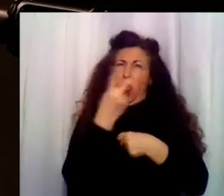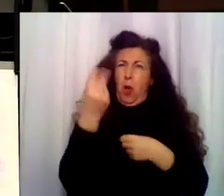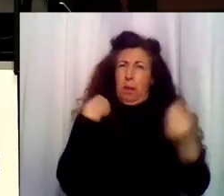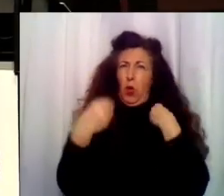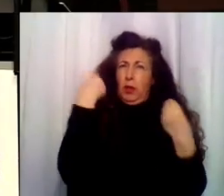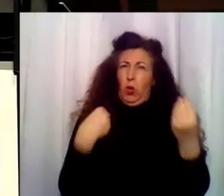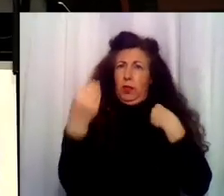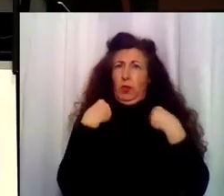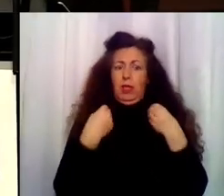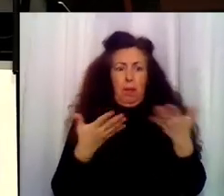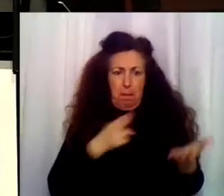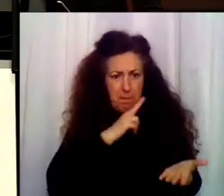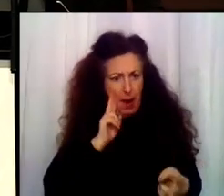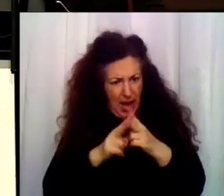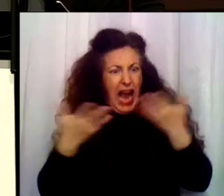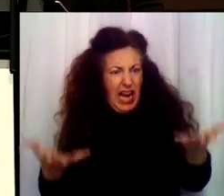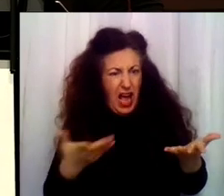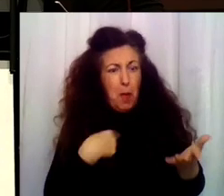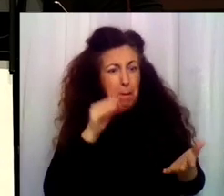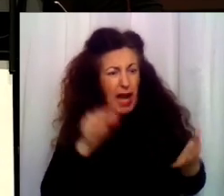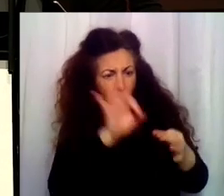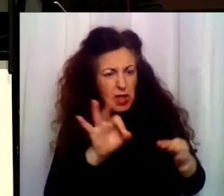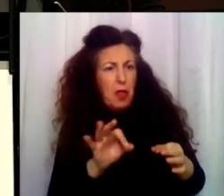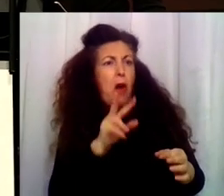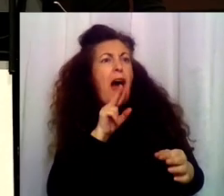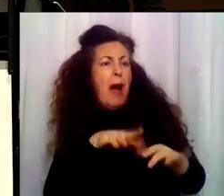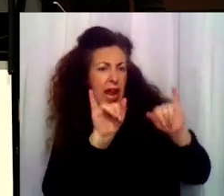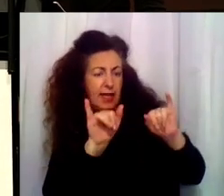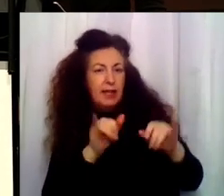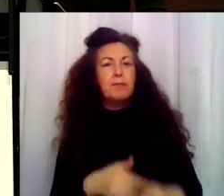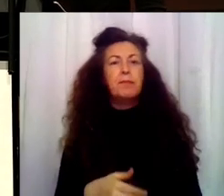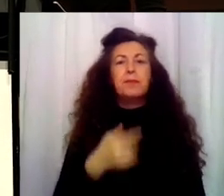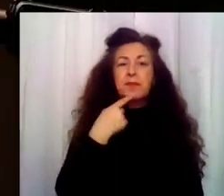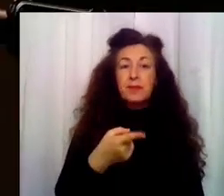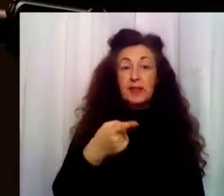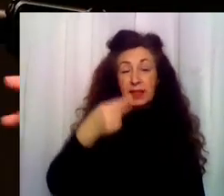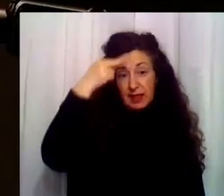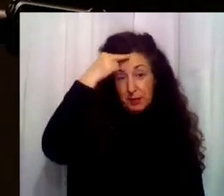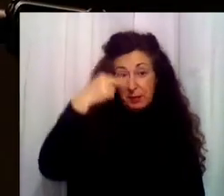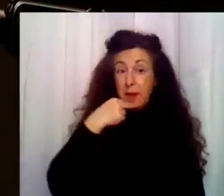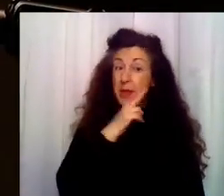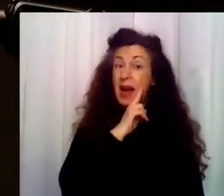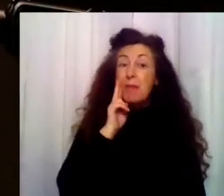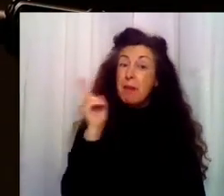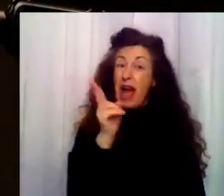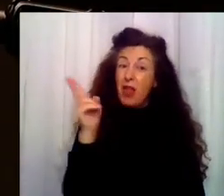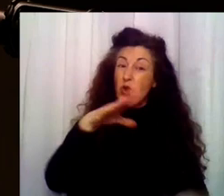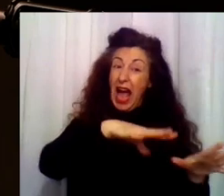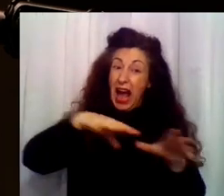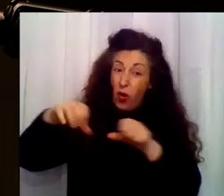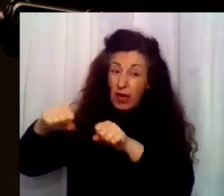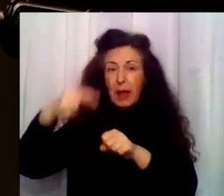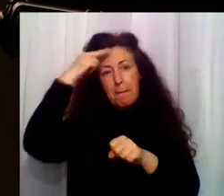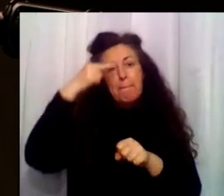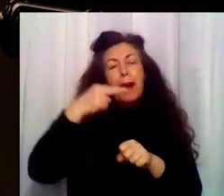Mi padre... ¿Qué padre? Me refiero al de acogida. Bueno, Da clases de carpintería en FP. Y mi madre, de acogida,